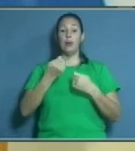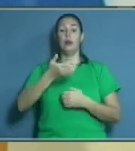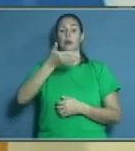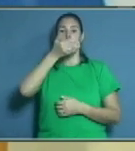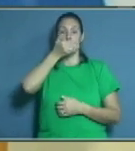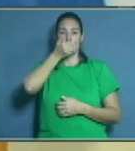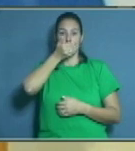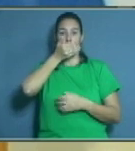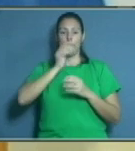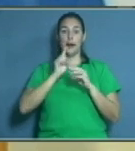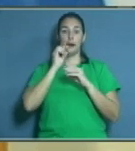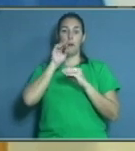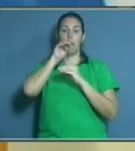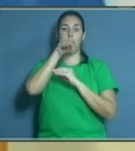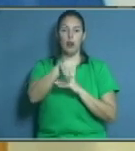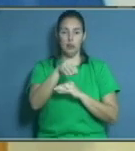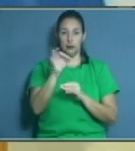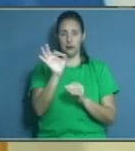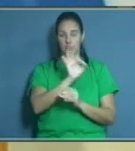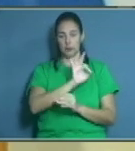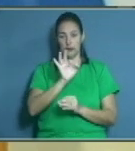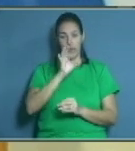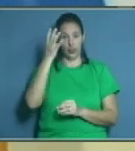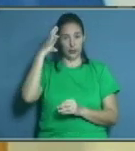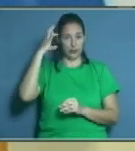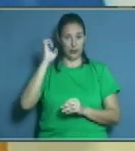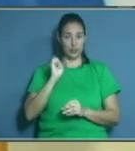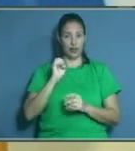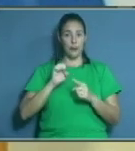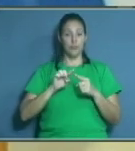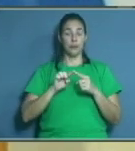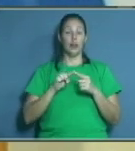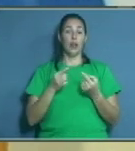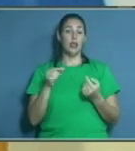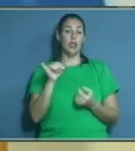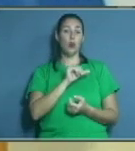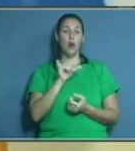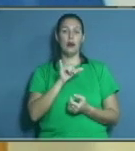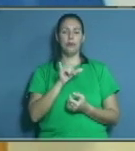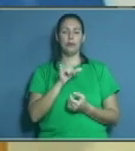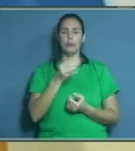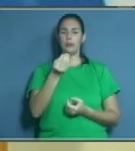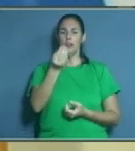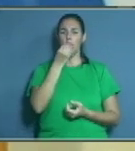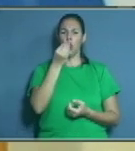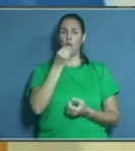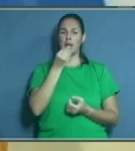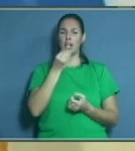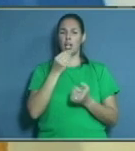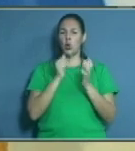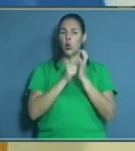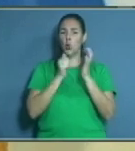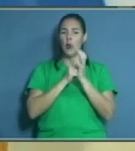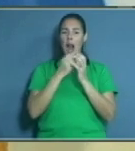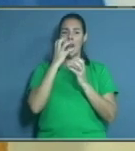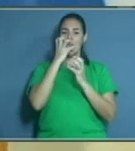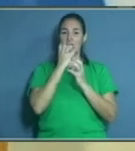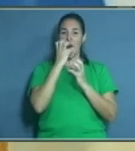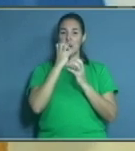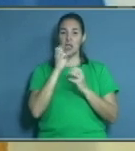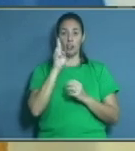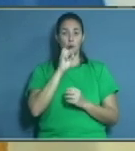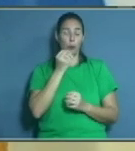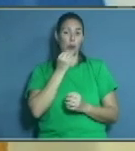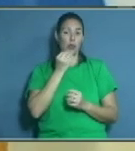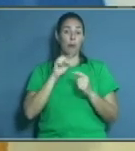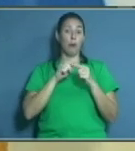para evitar precisamente eso. No masticar alimentos excesivamente duros con la prótesis, porque es un